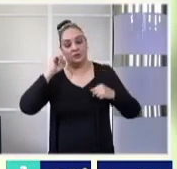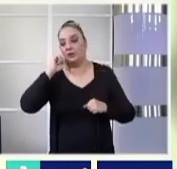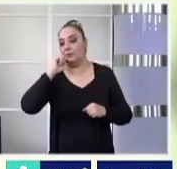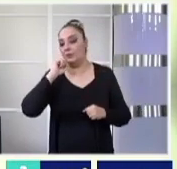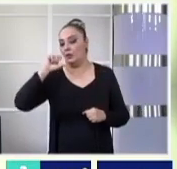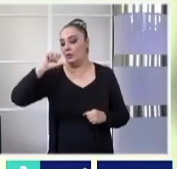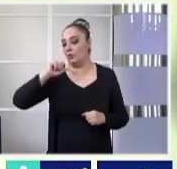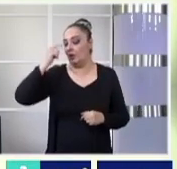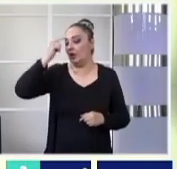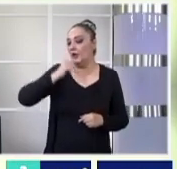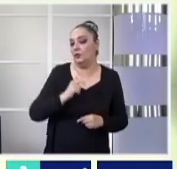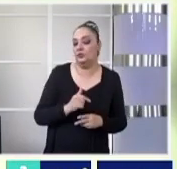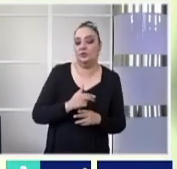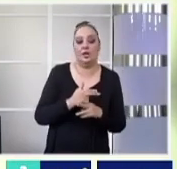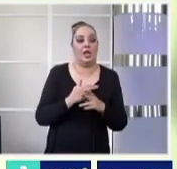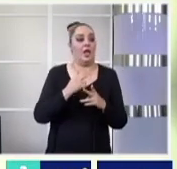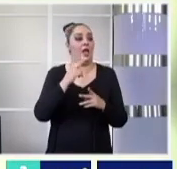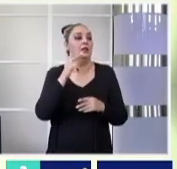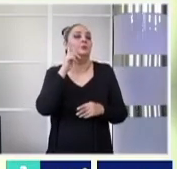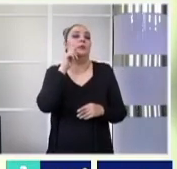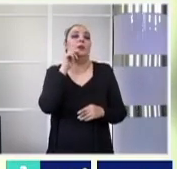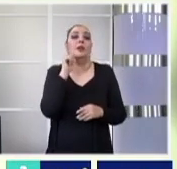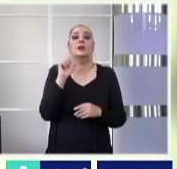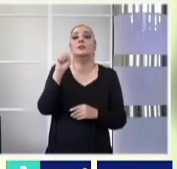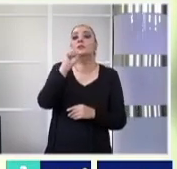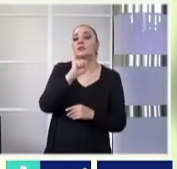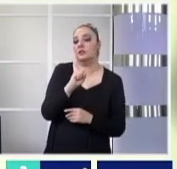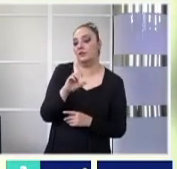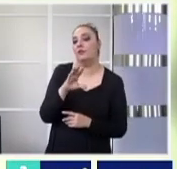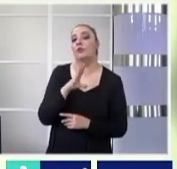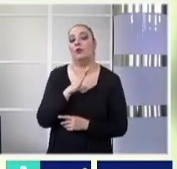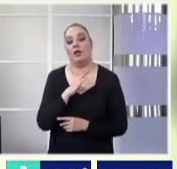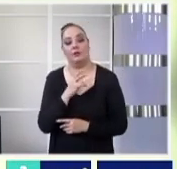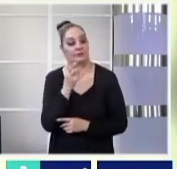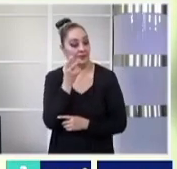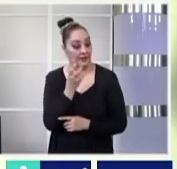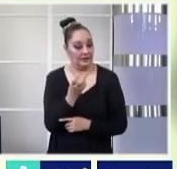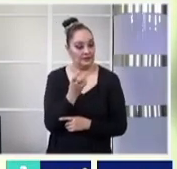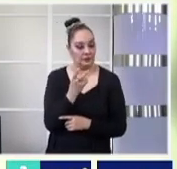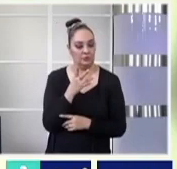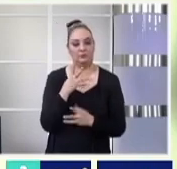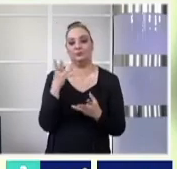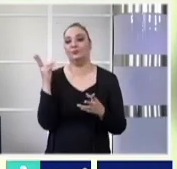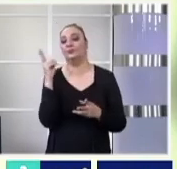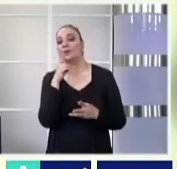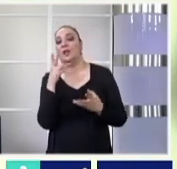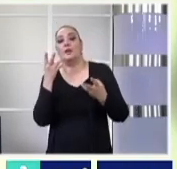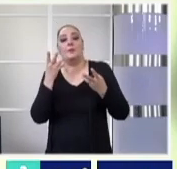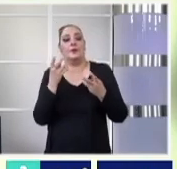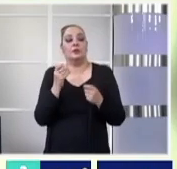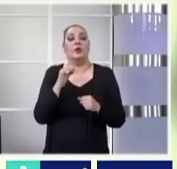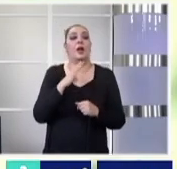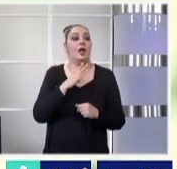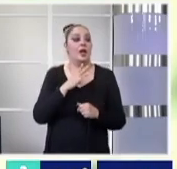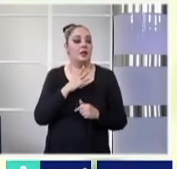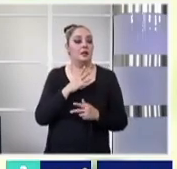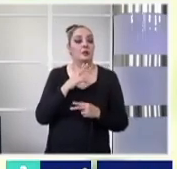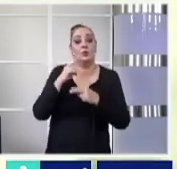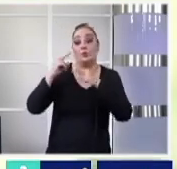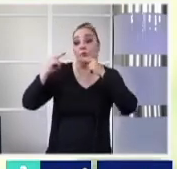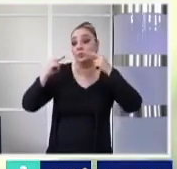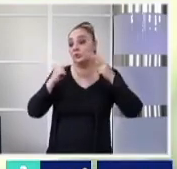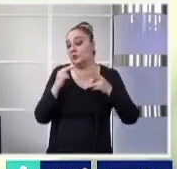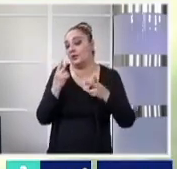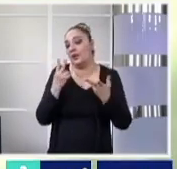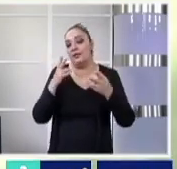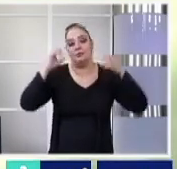la noche de hoy, a las primeras horas de mañana sábado se desarrolla esa tormenta invernal, humedad del Pacífico, aportando nubosidad y